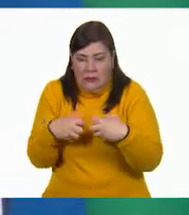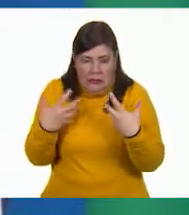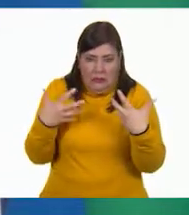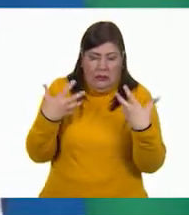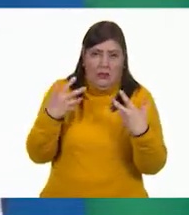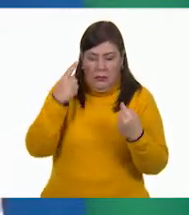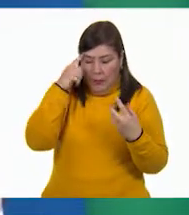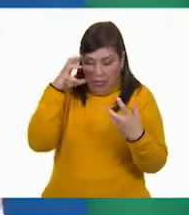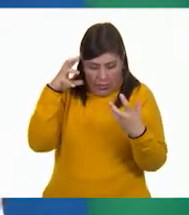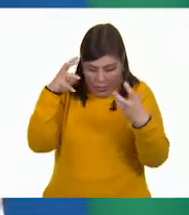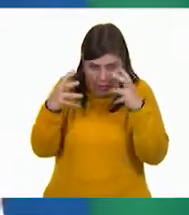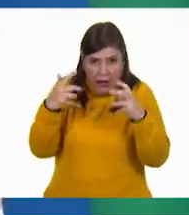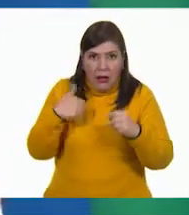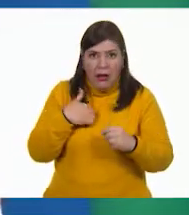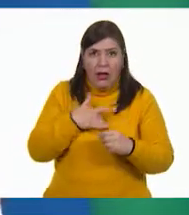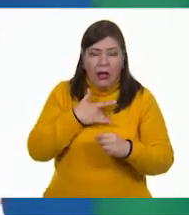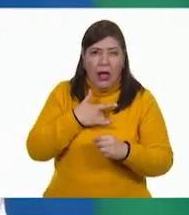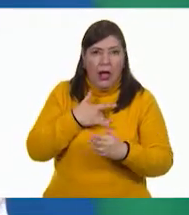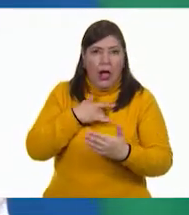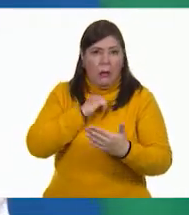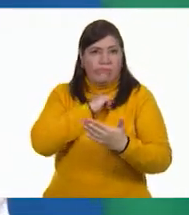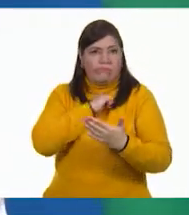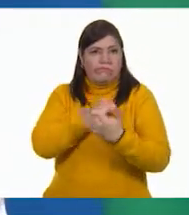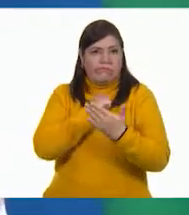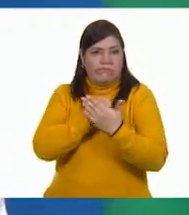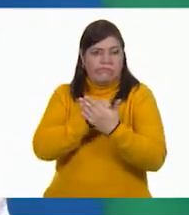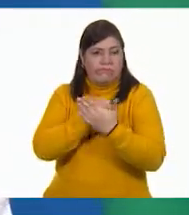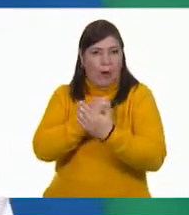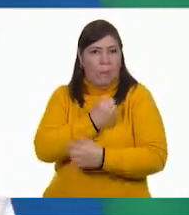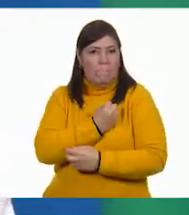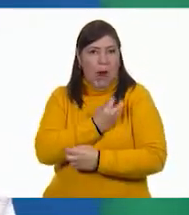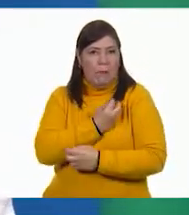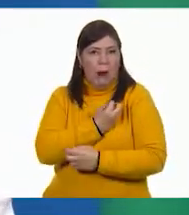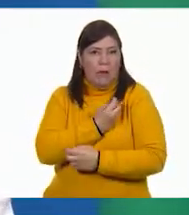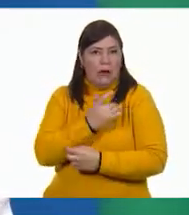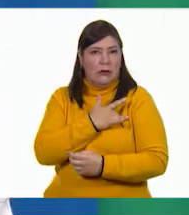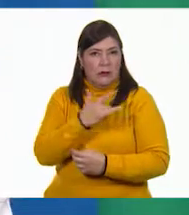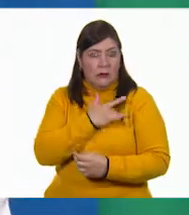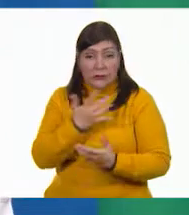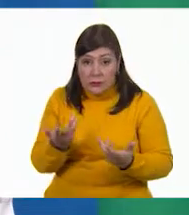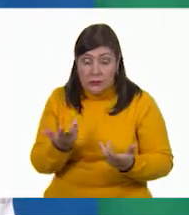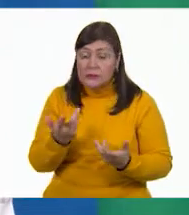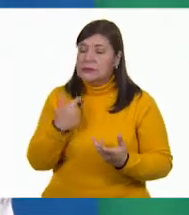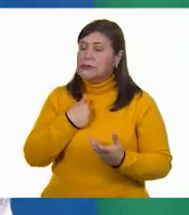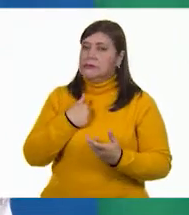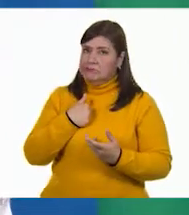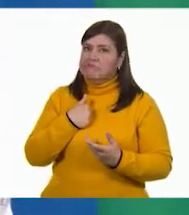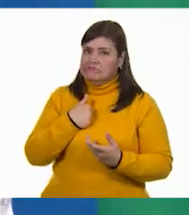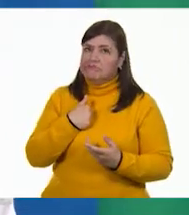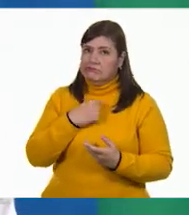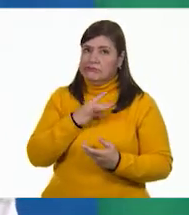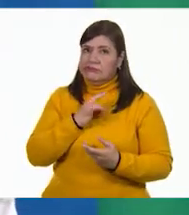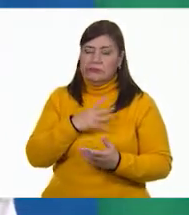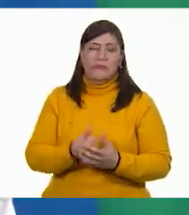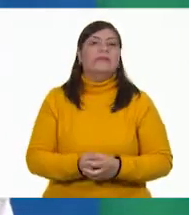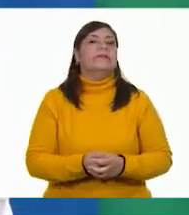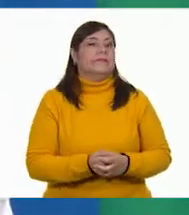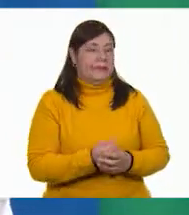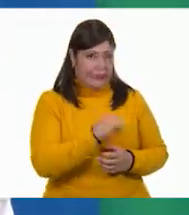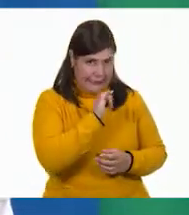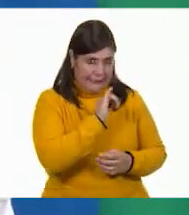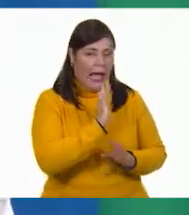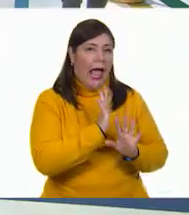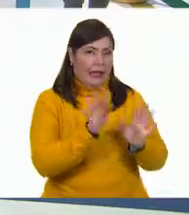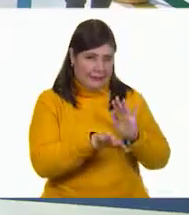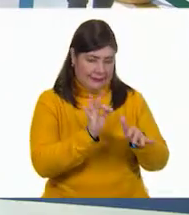que se me empezó a acelerar el ritmo del corazón. Y tengo miedo. Sí, te